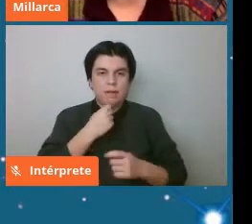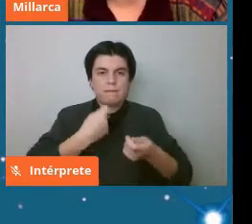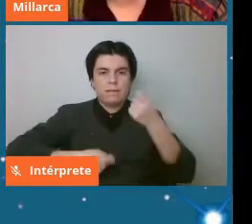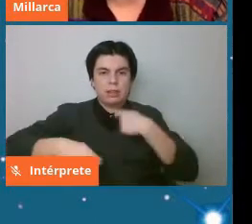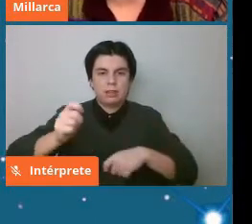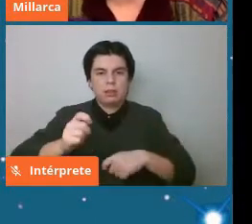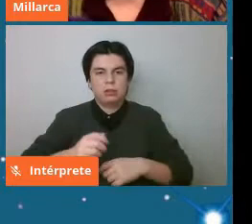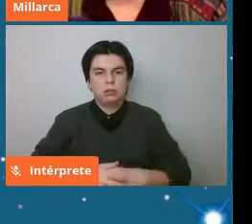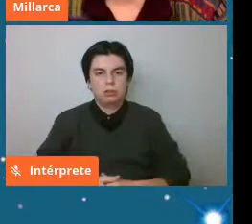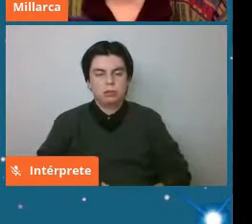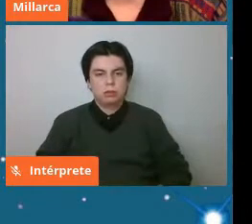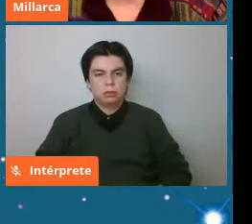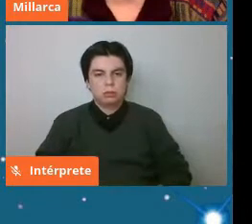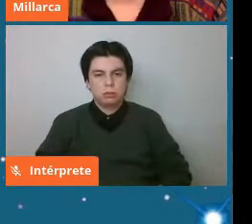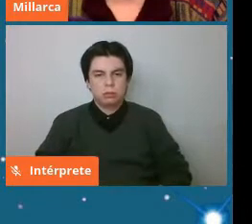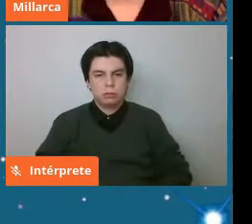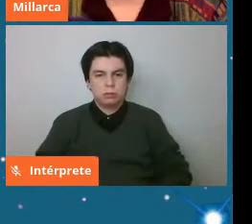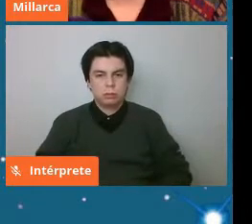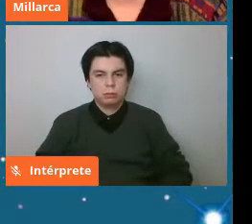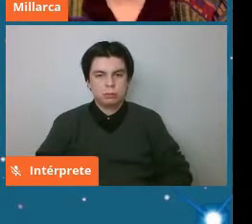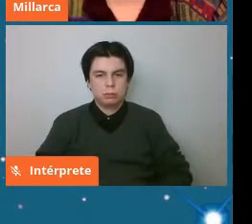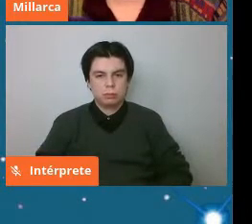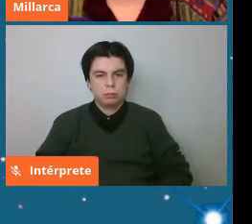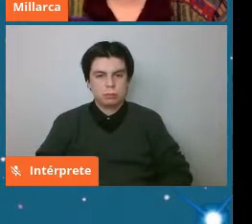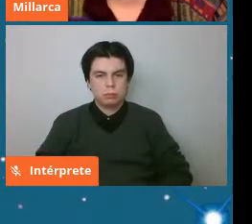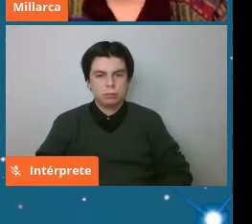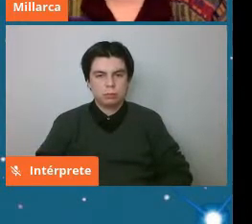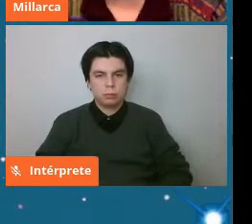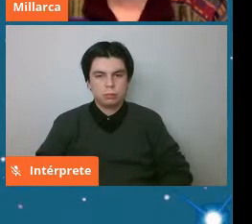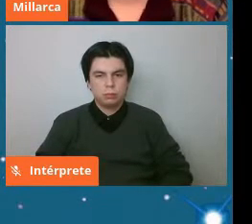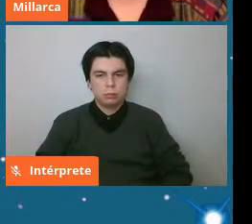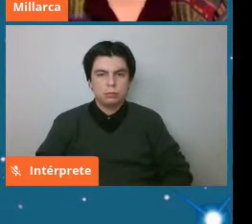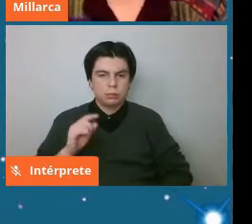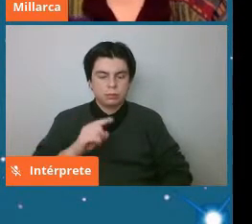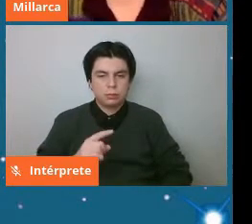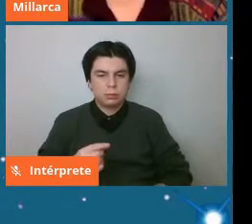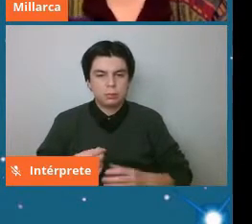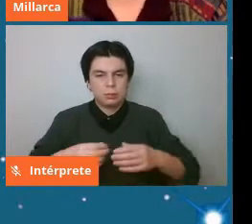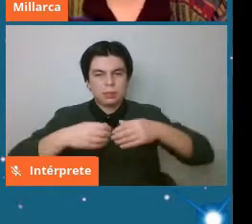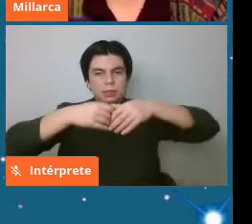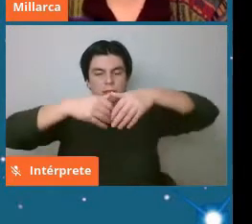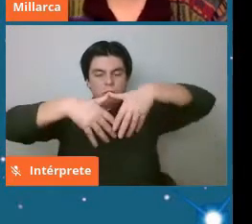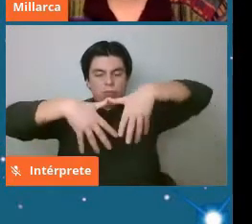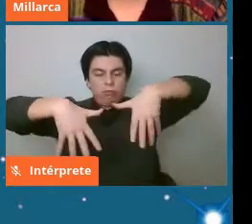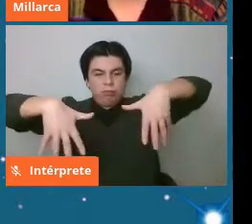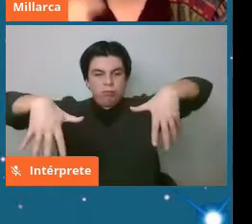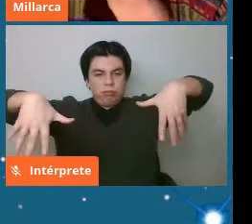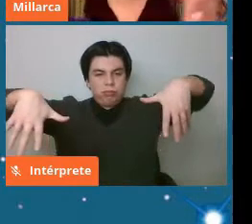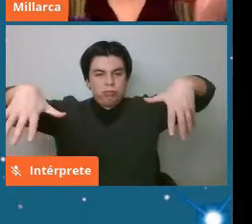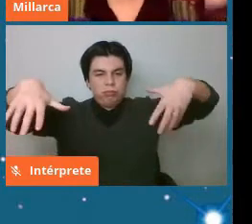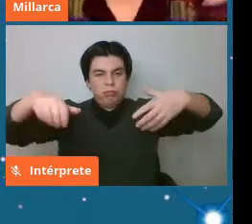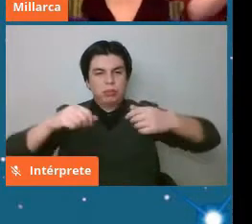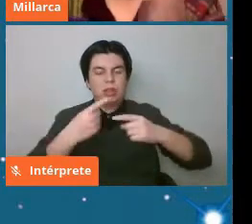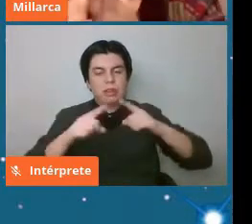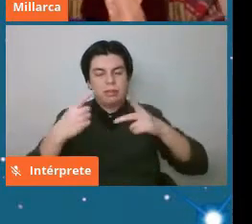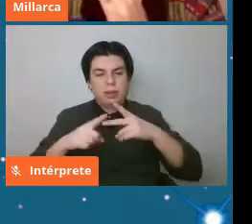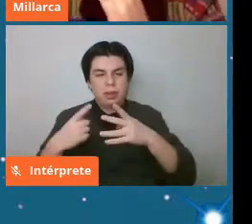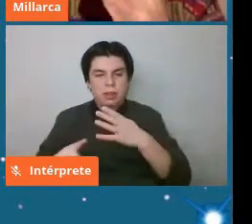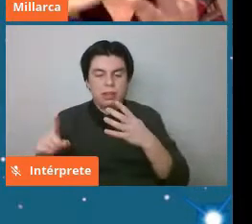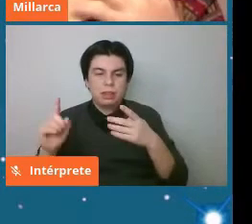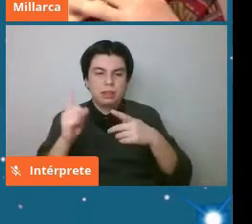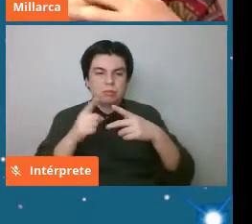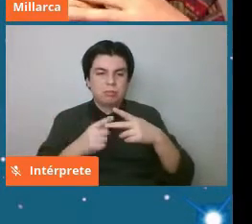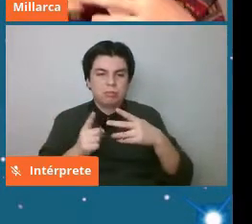es como la clasificación de todos los tipos diferentes de meteoritos que existen y entonces que